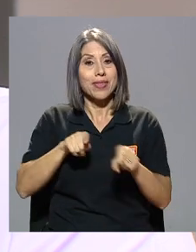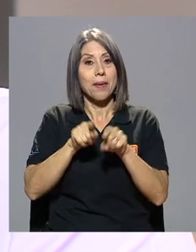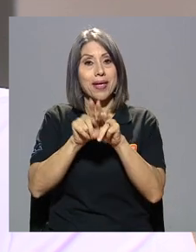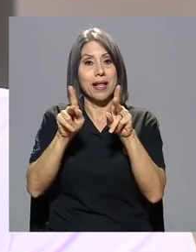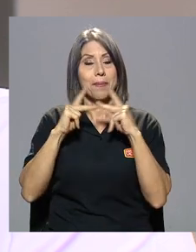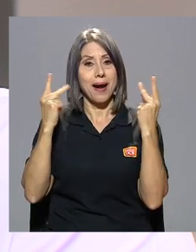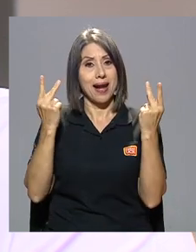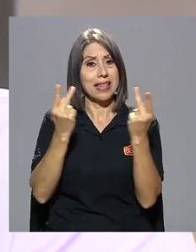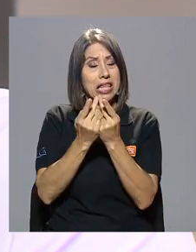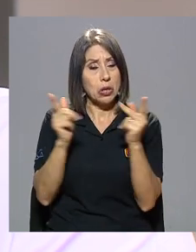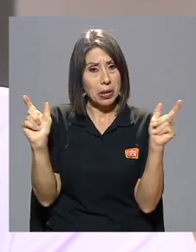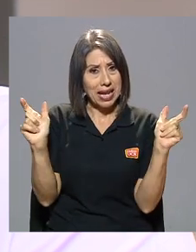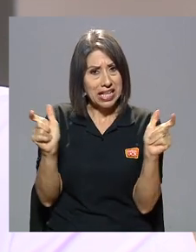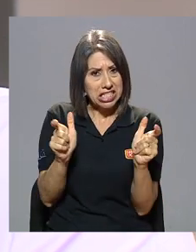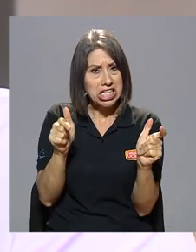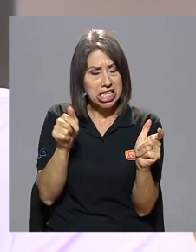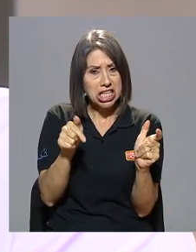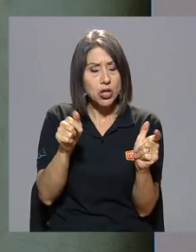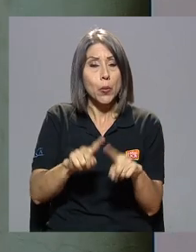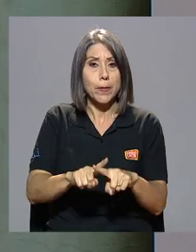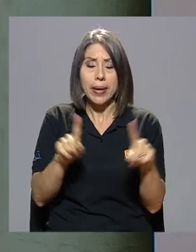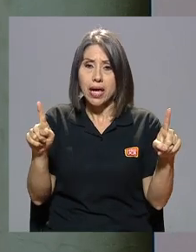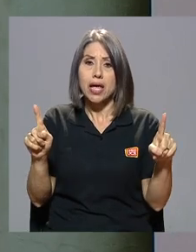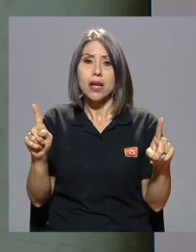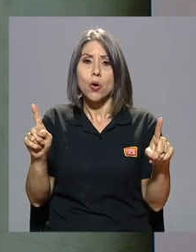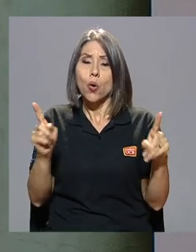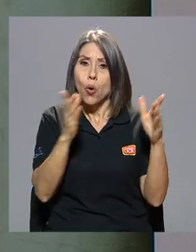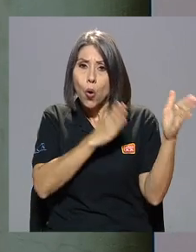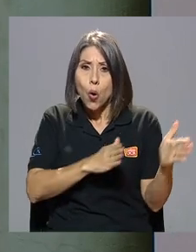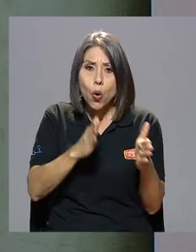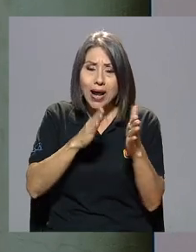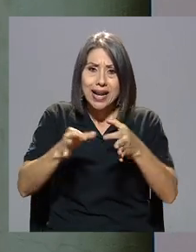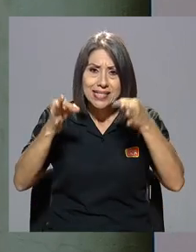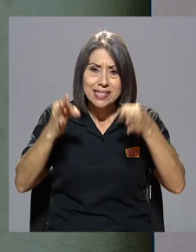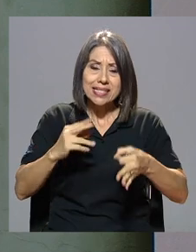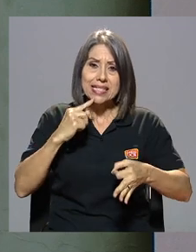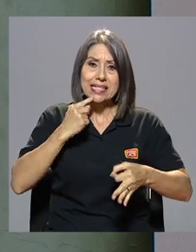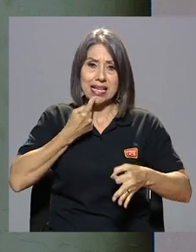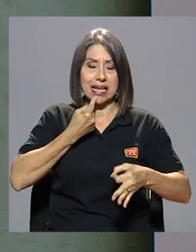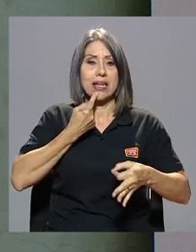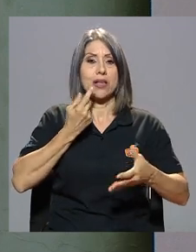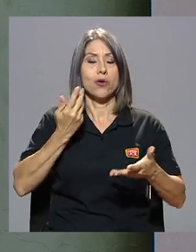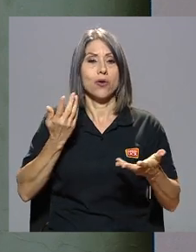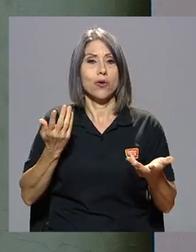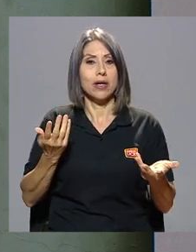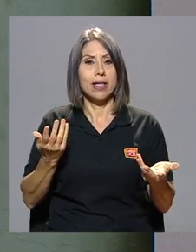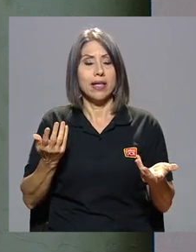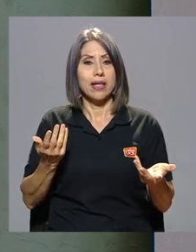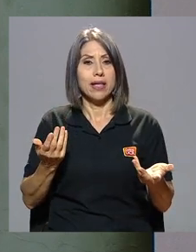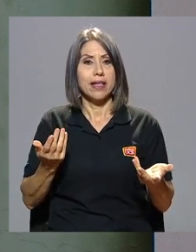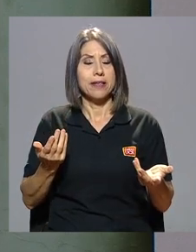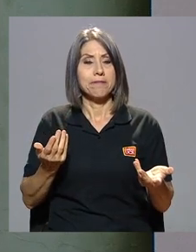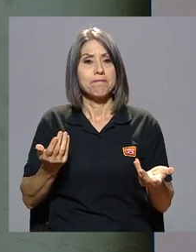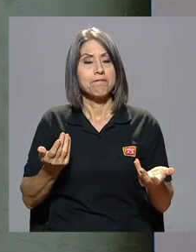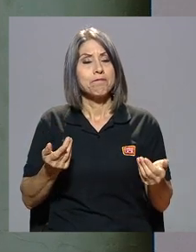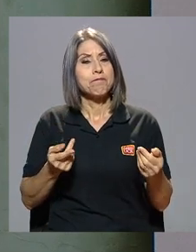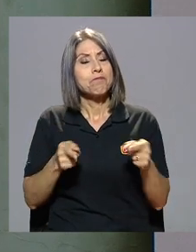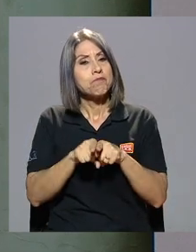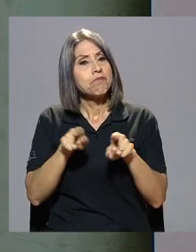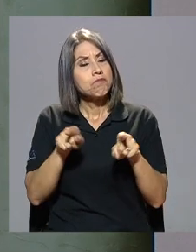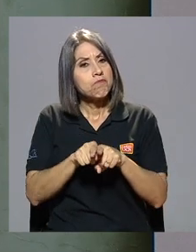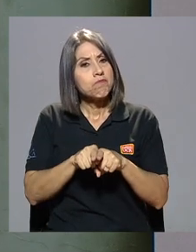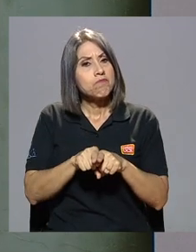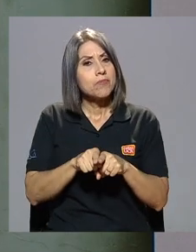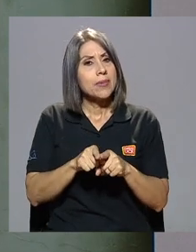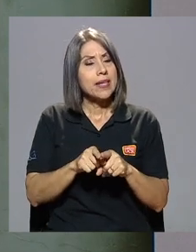conmigo y el partido que era un partido chiquito pero organizado serio y debo